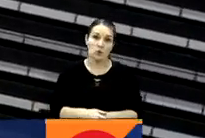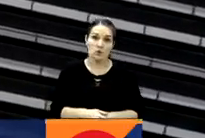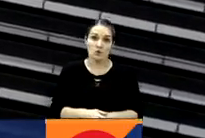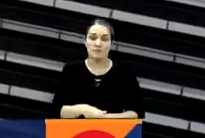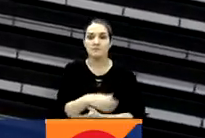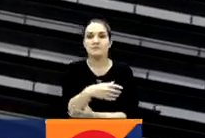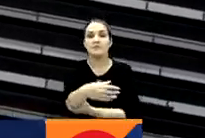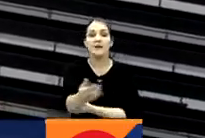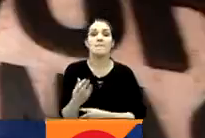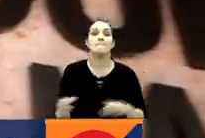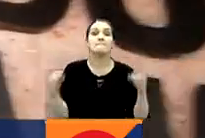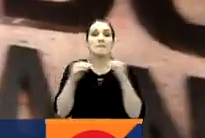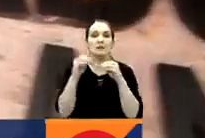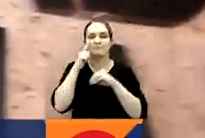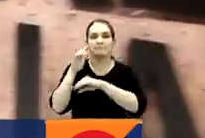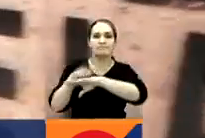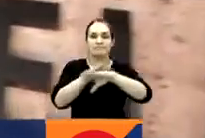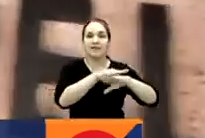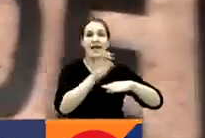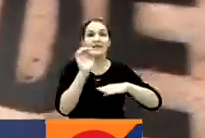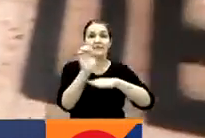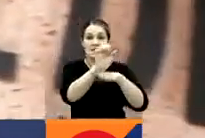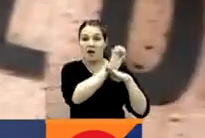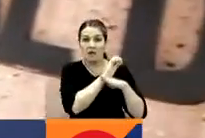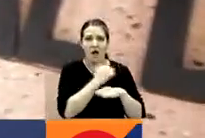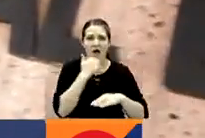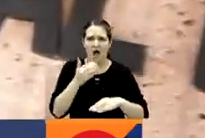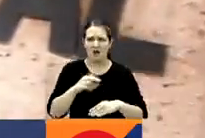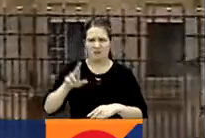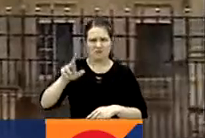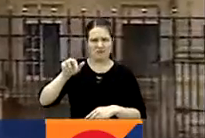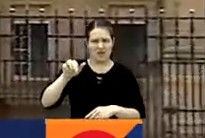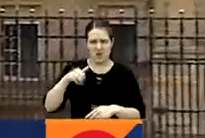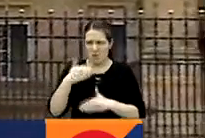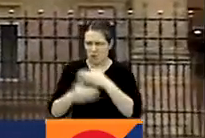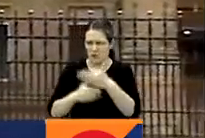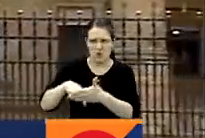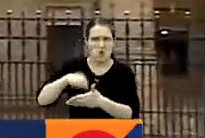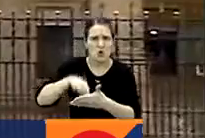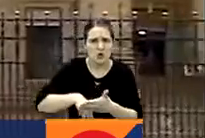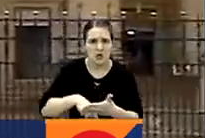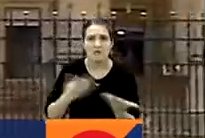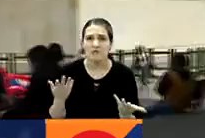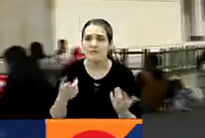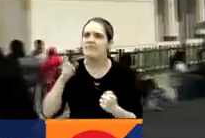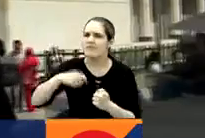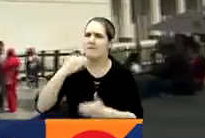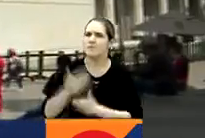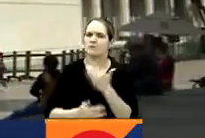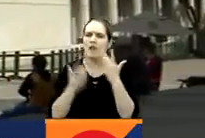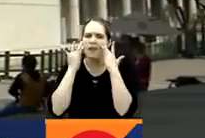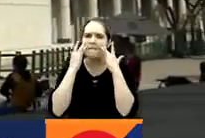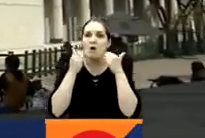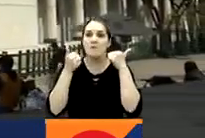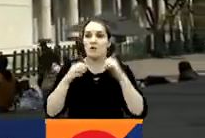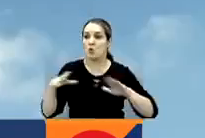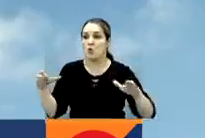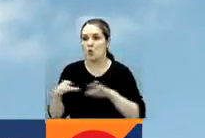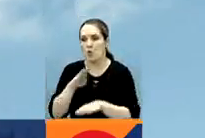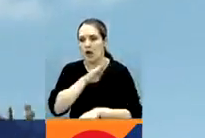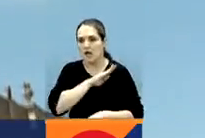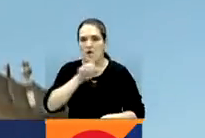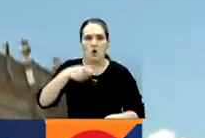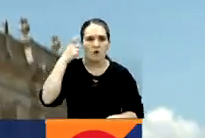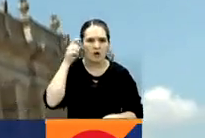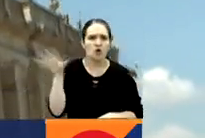Adicionalmente hace un llamado a las entidades para que denuncien cualquier irregularidad e invita a gobernaciones, alcaldías, a las entidades de las ramas legislativa y judicial